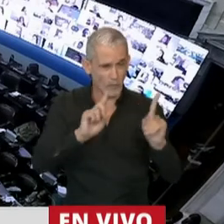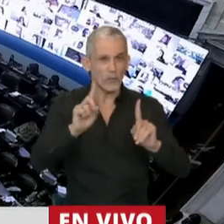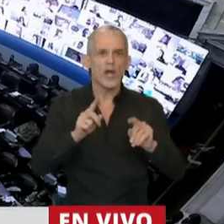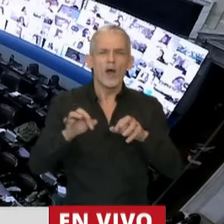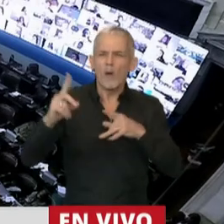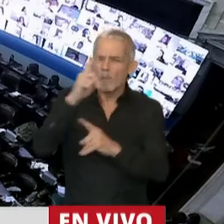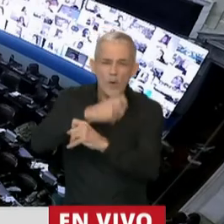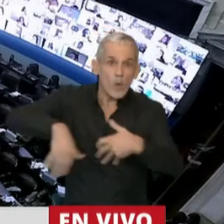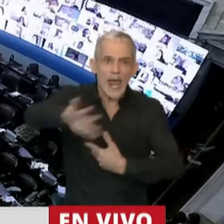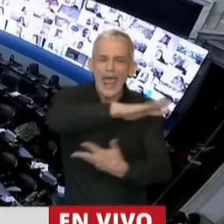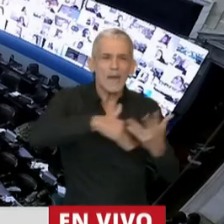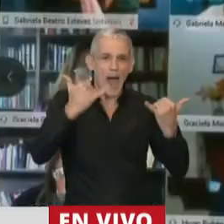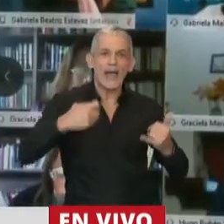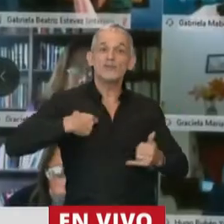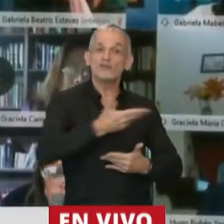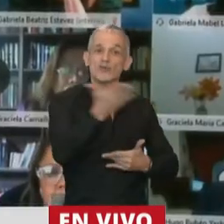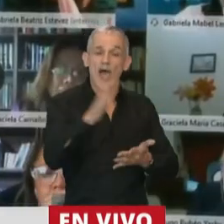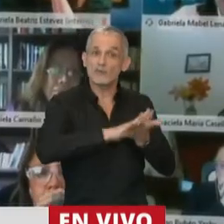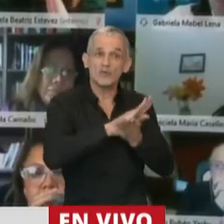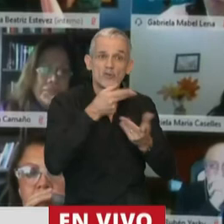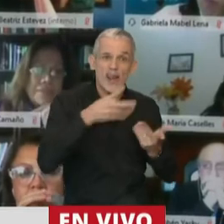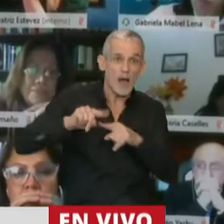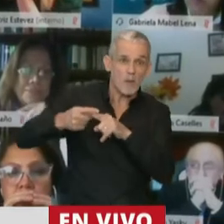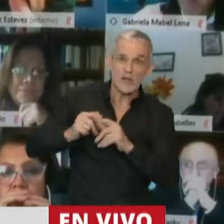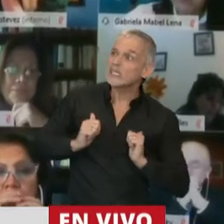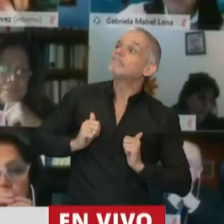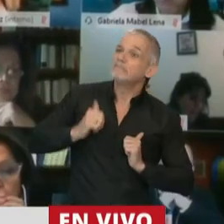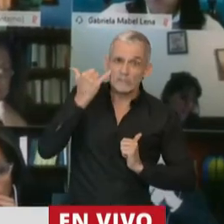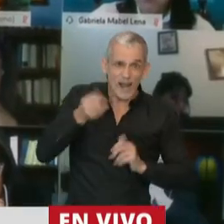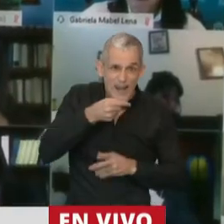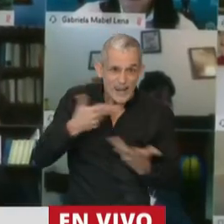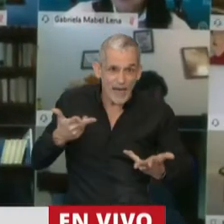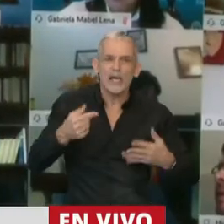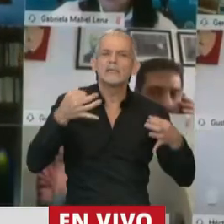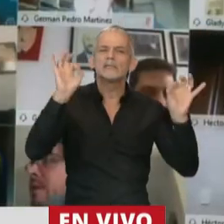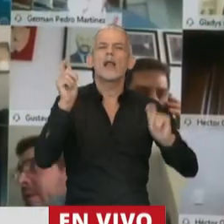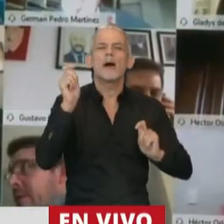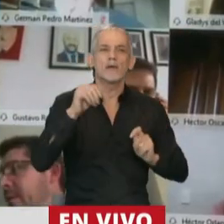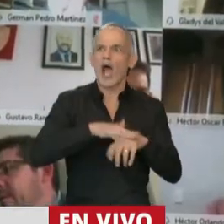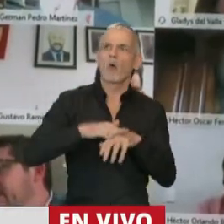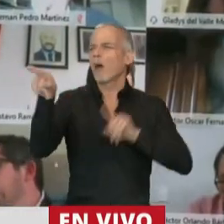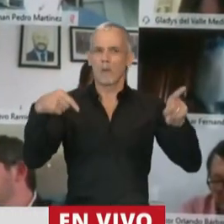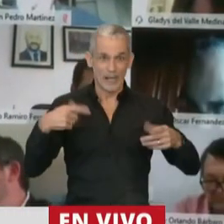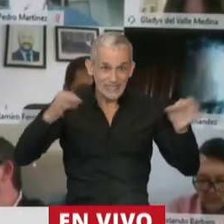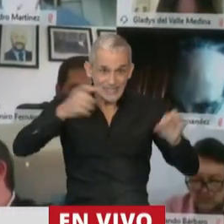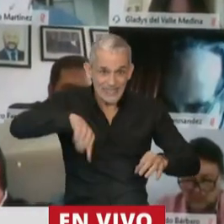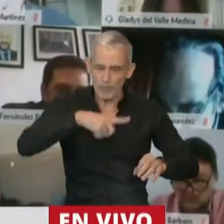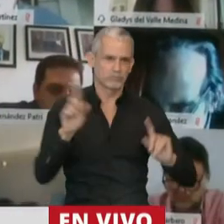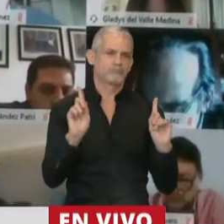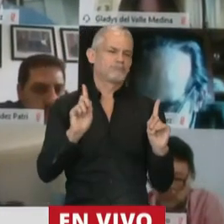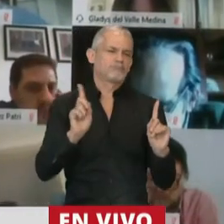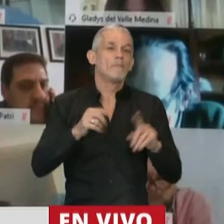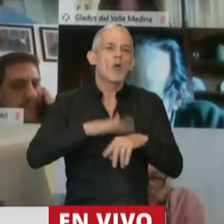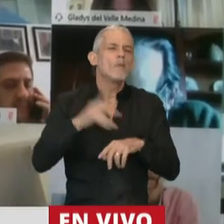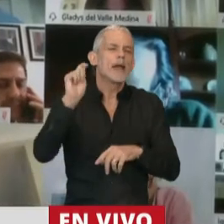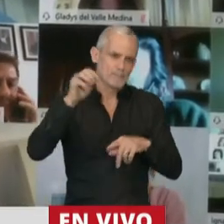crisis se arrecian y la sociedad no tiene respuesta de la política, nadie se salva echándole la culpa al otro. La culpa